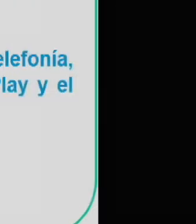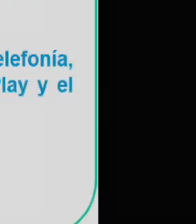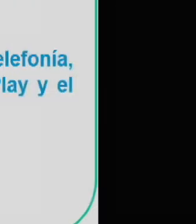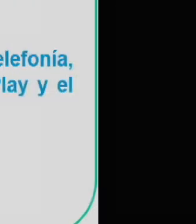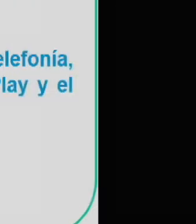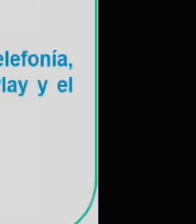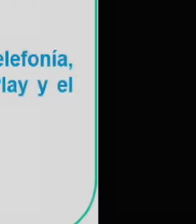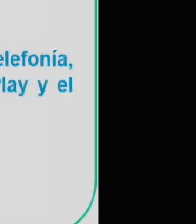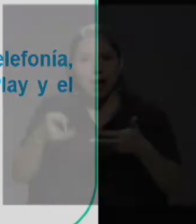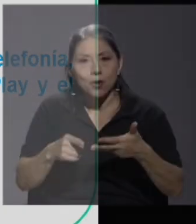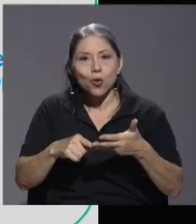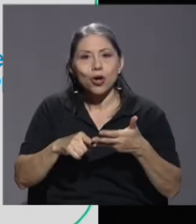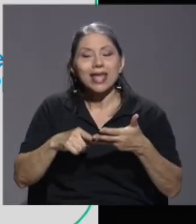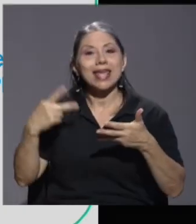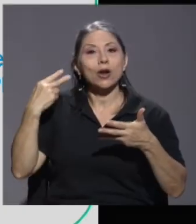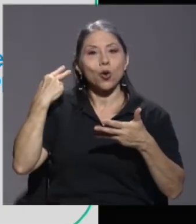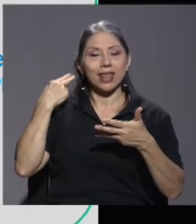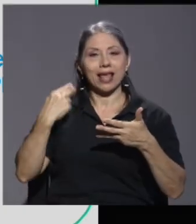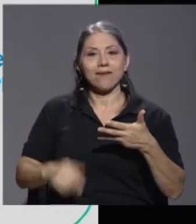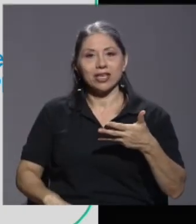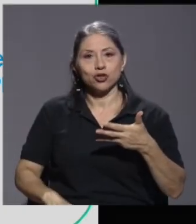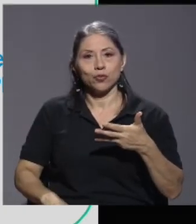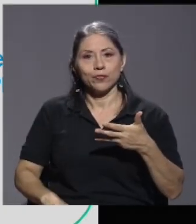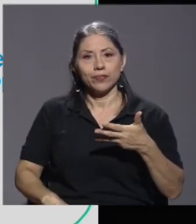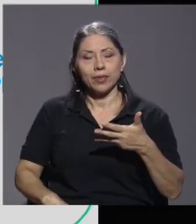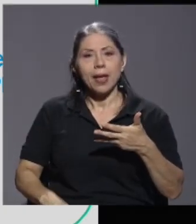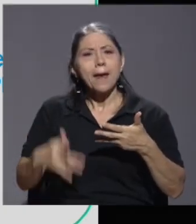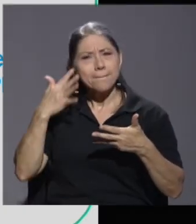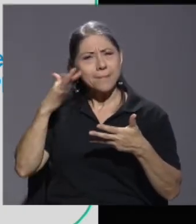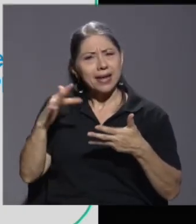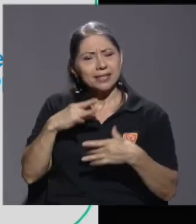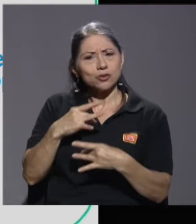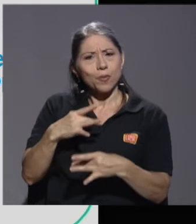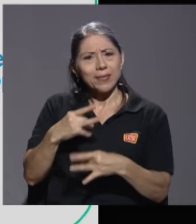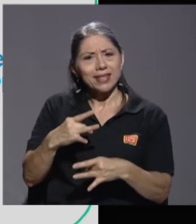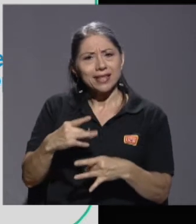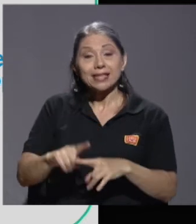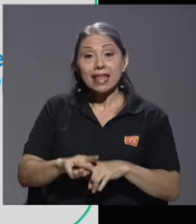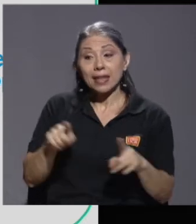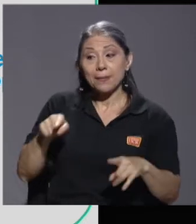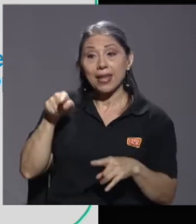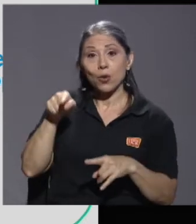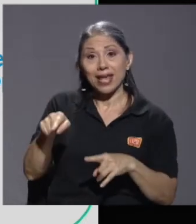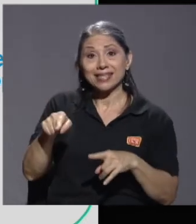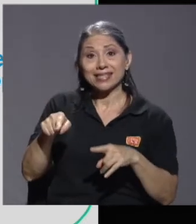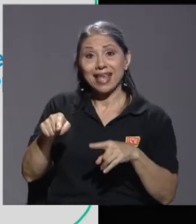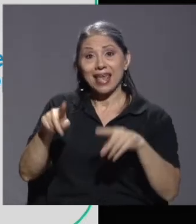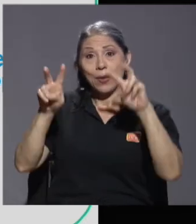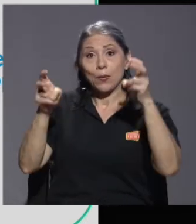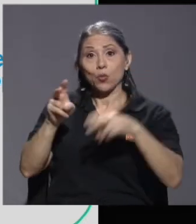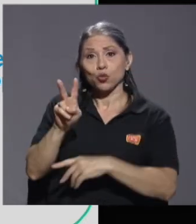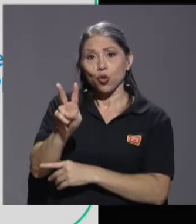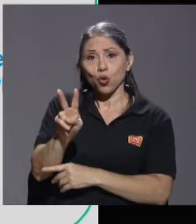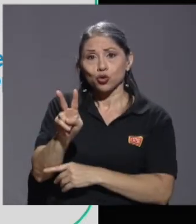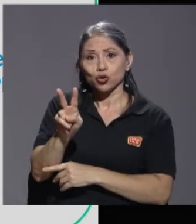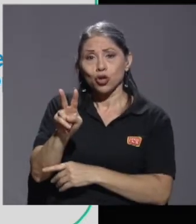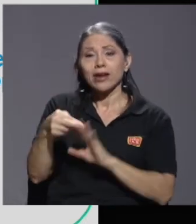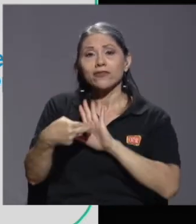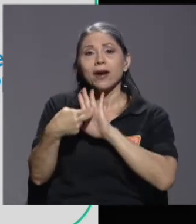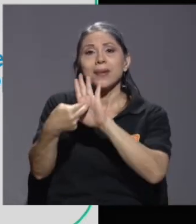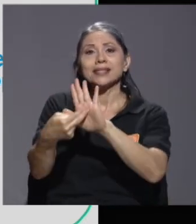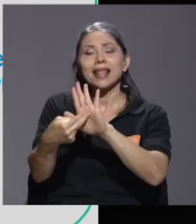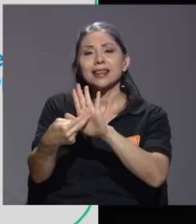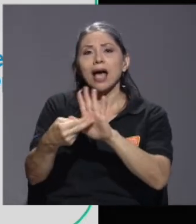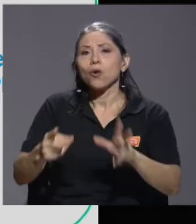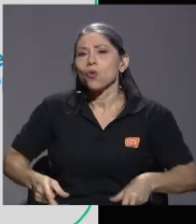servicios de doble play y el corte de cabello. Parece sumamente interesante, pero este punto 2 representa un